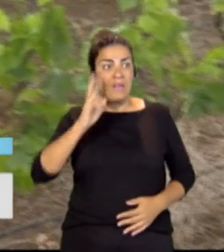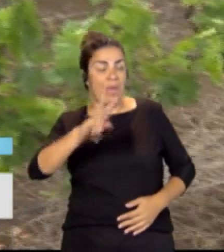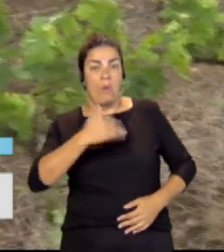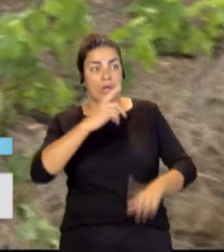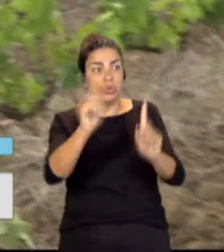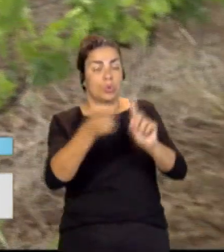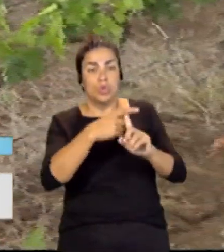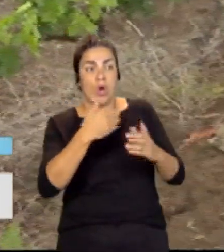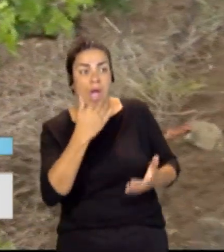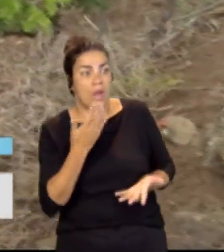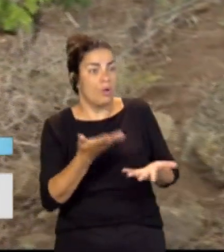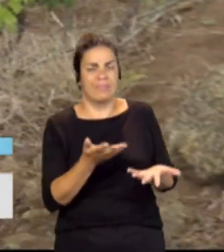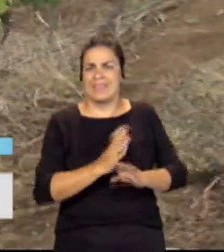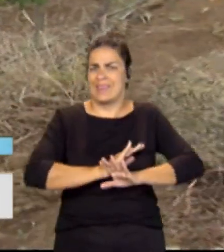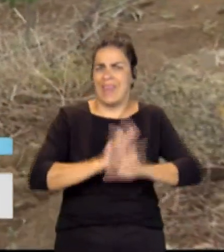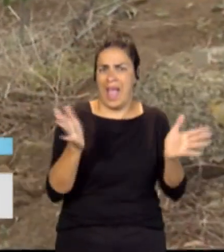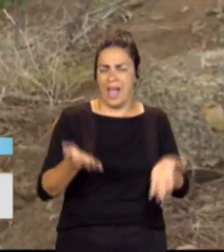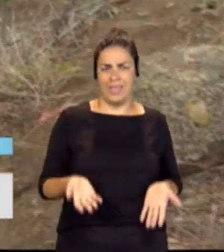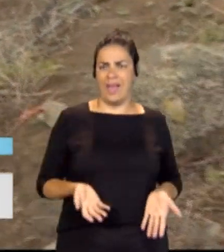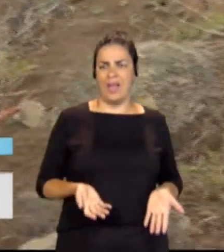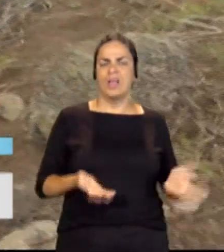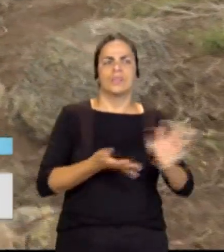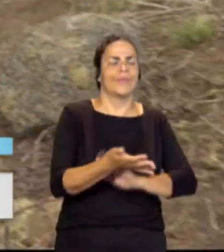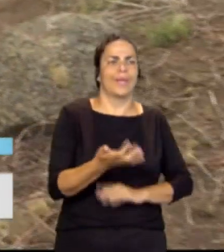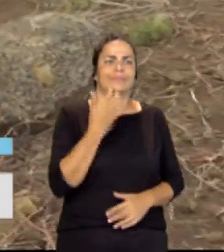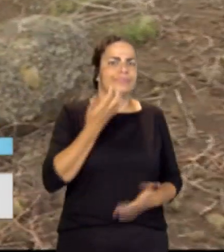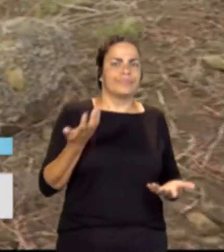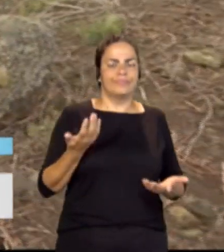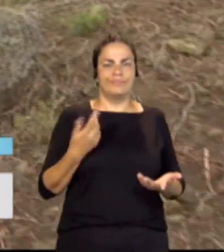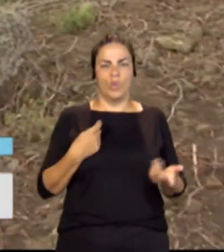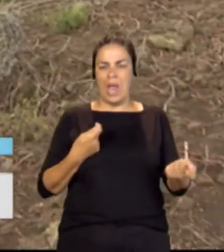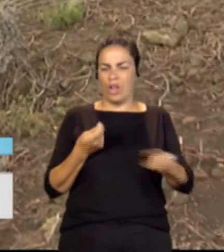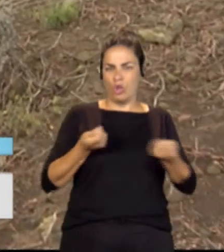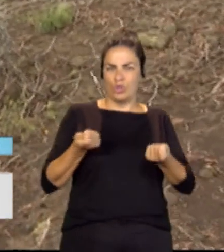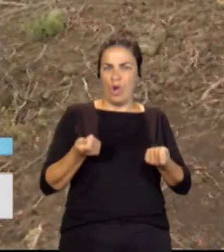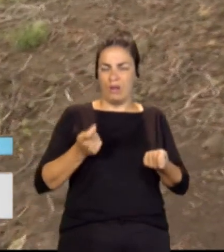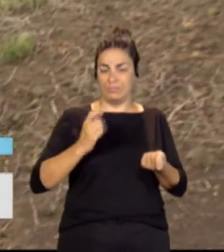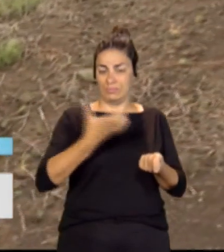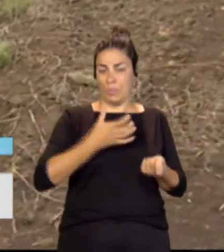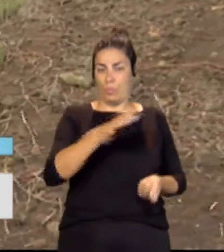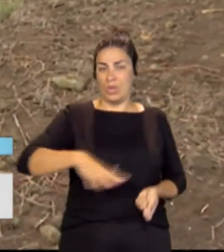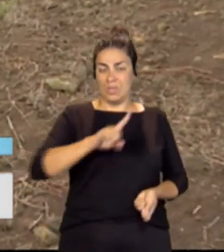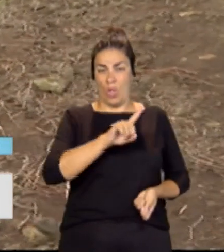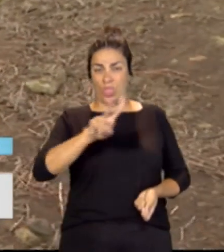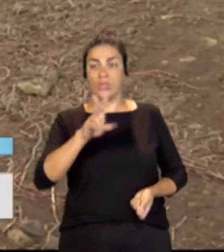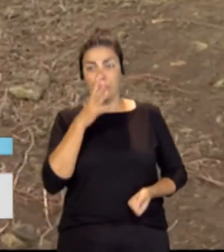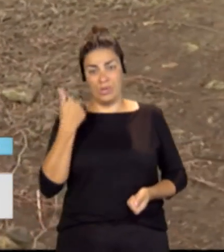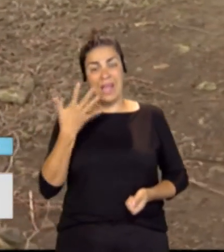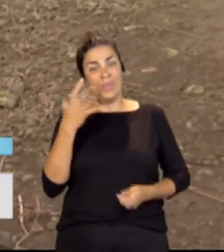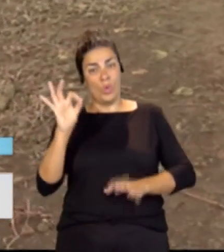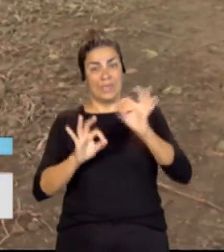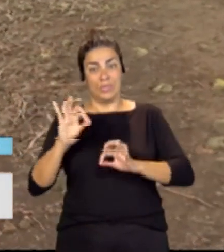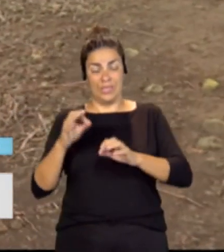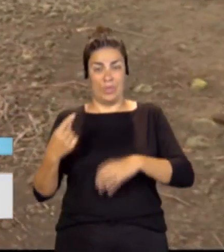O no hemos visto controles sobre los 12 municipios que tienen más del 50% de pérdidas en Tenerife,